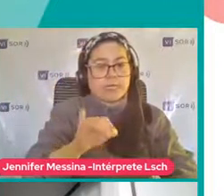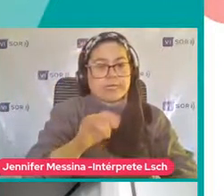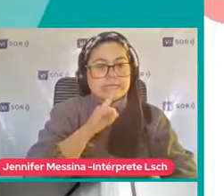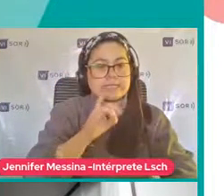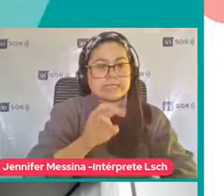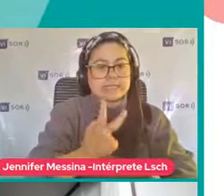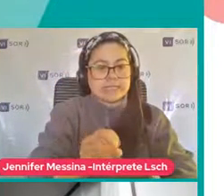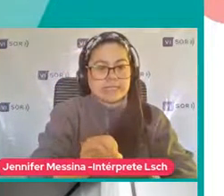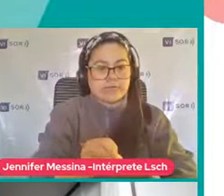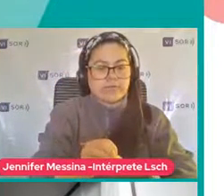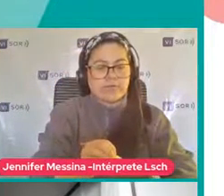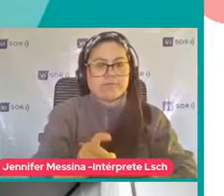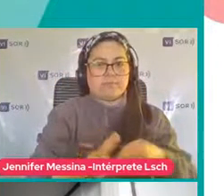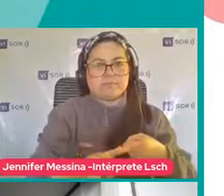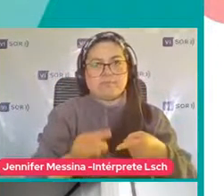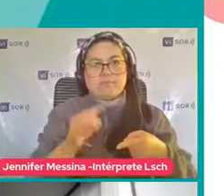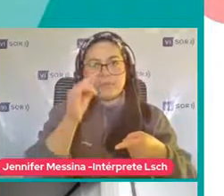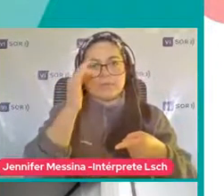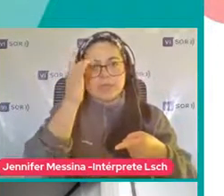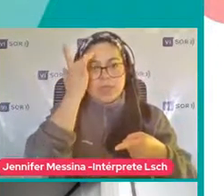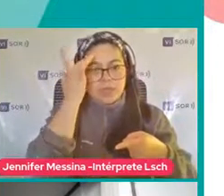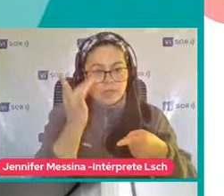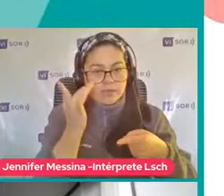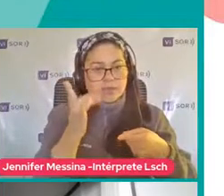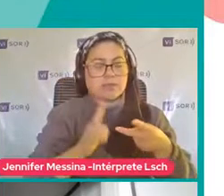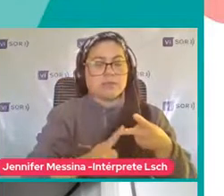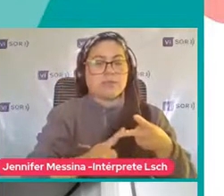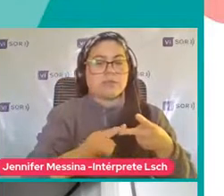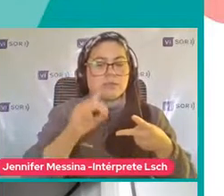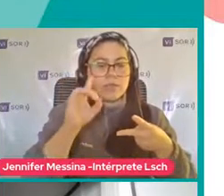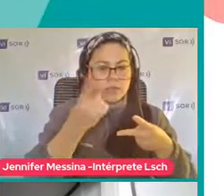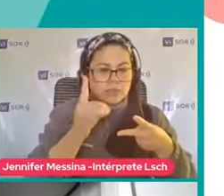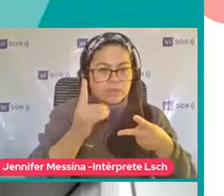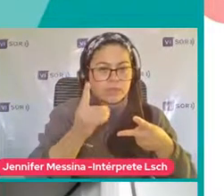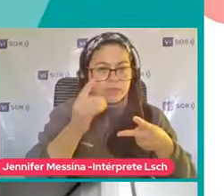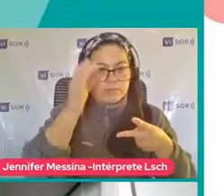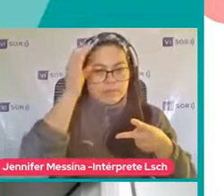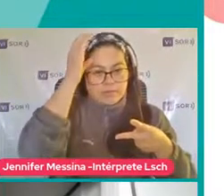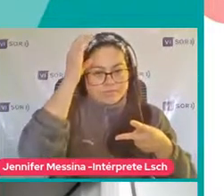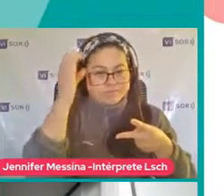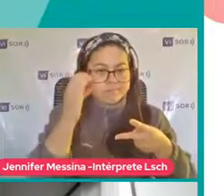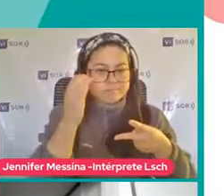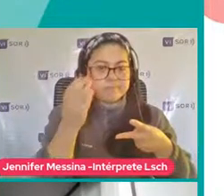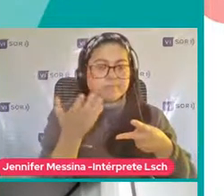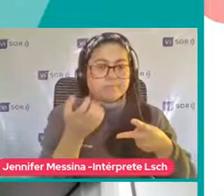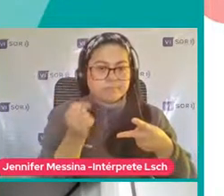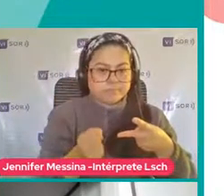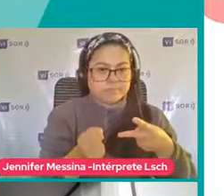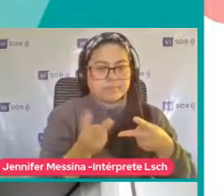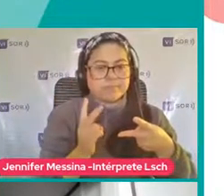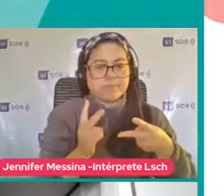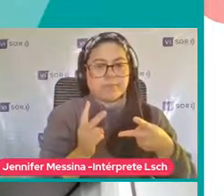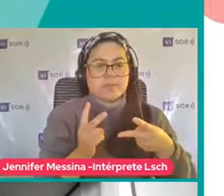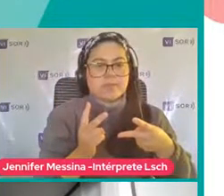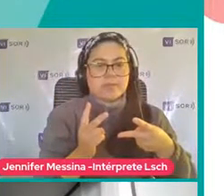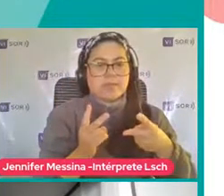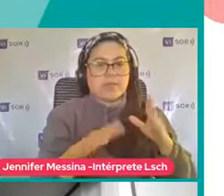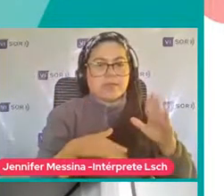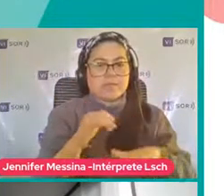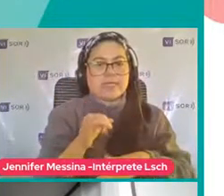Discapacidad Intelectual Hasta las Capacidades En niveles Cognitivos Superiores Son Irregulares